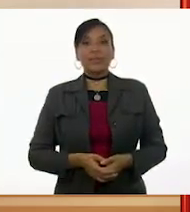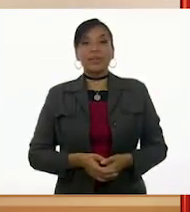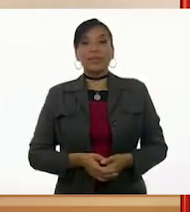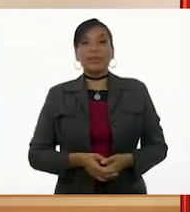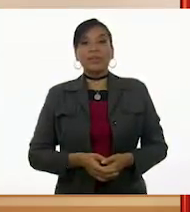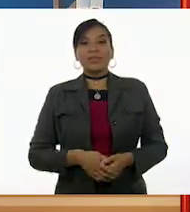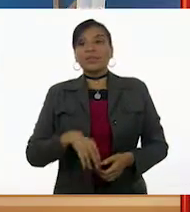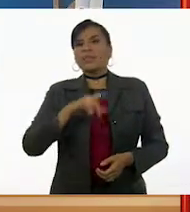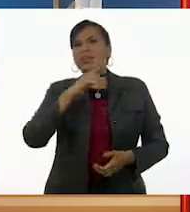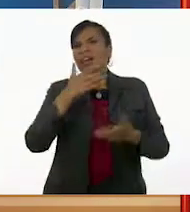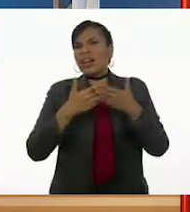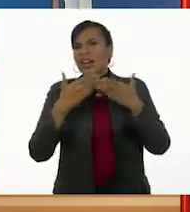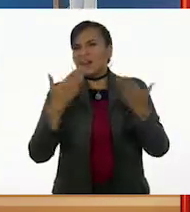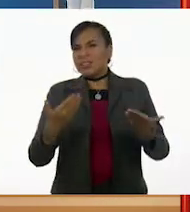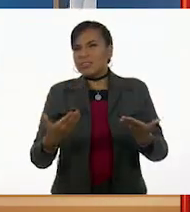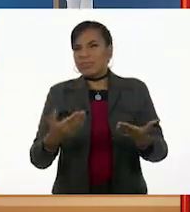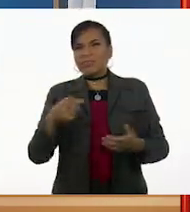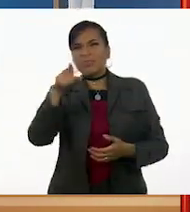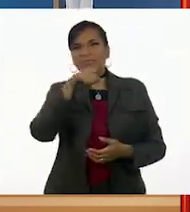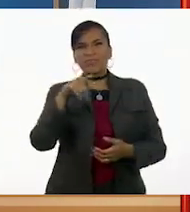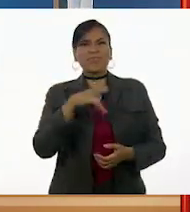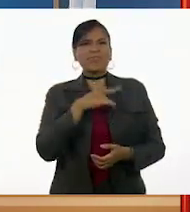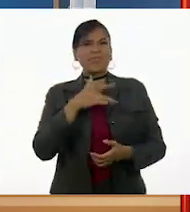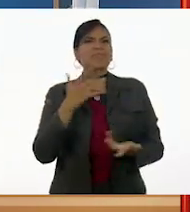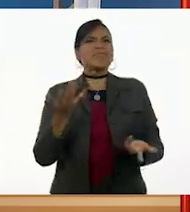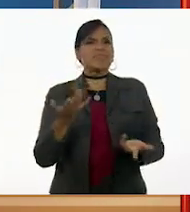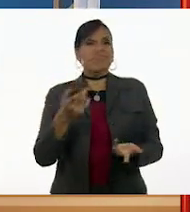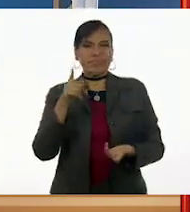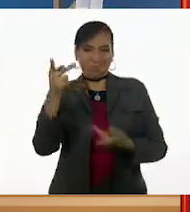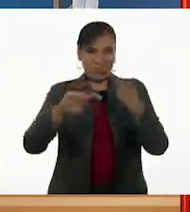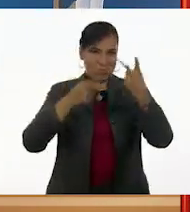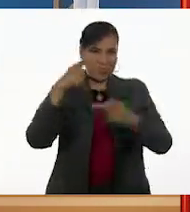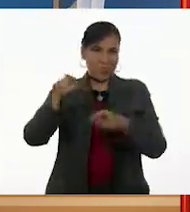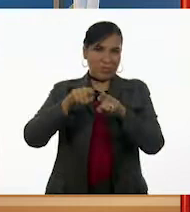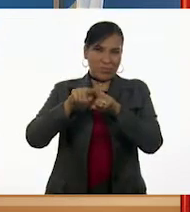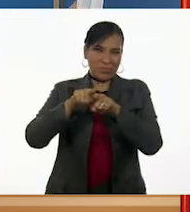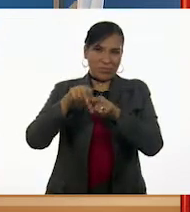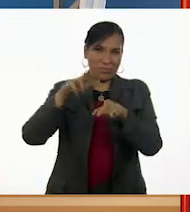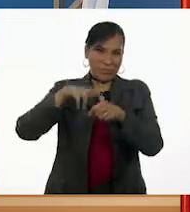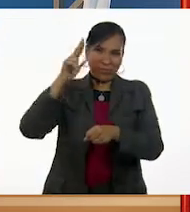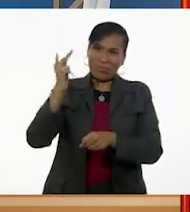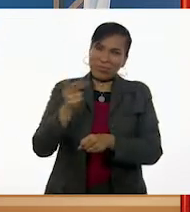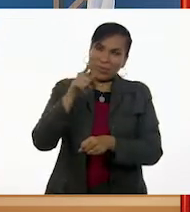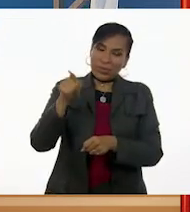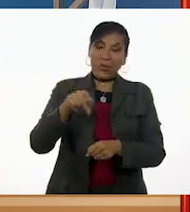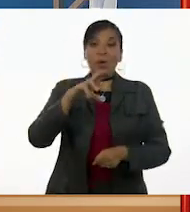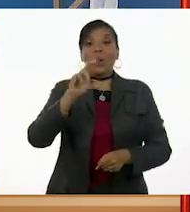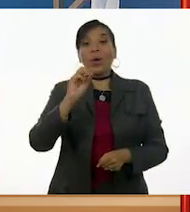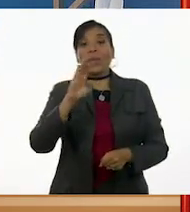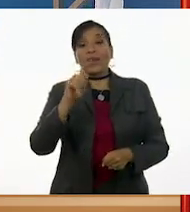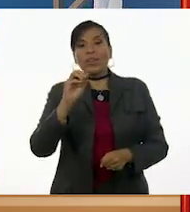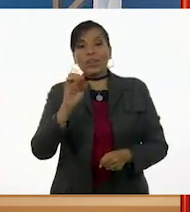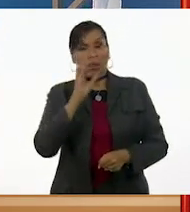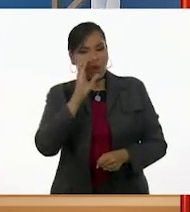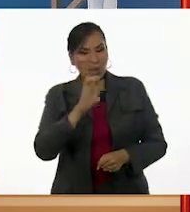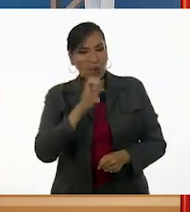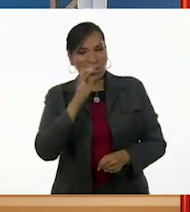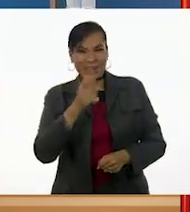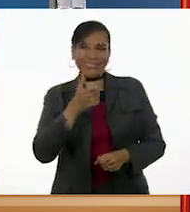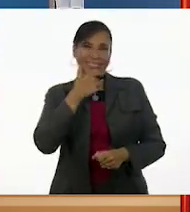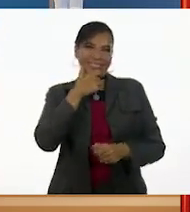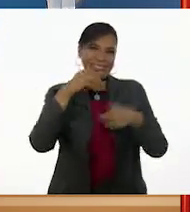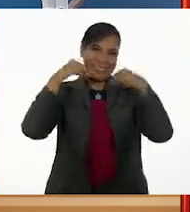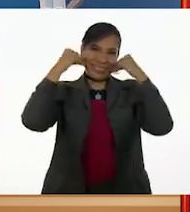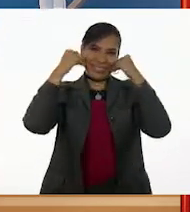Y ahora a ti, ¿qué mosca te picó? Le preguntó su hermano mayor. Roberto contestó con una gran